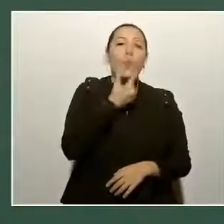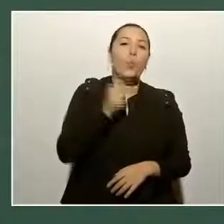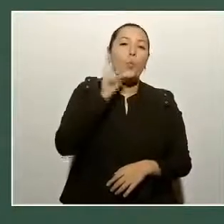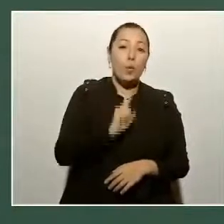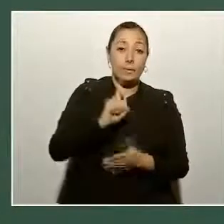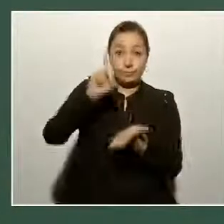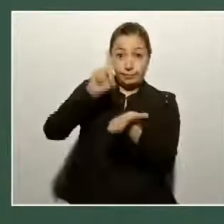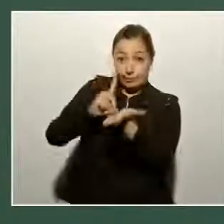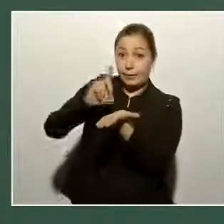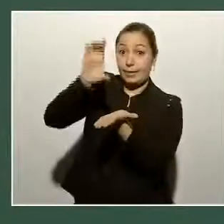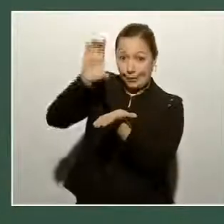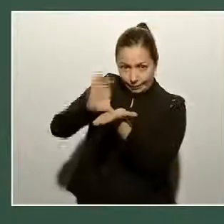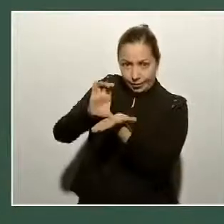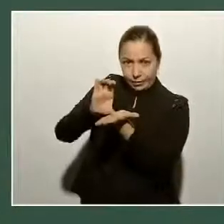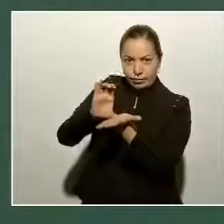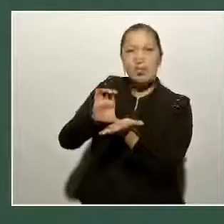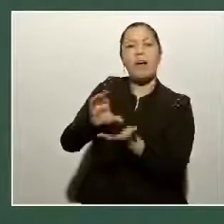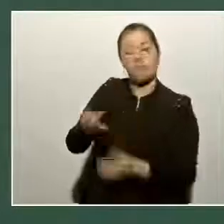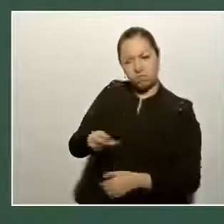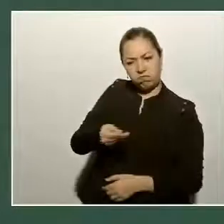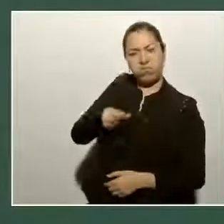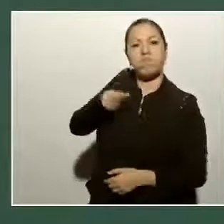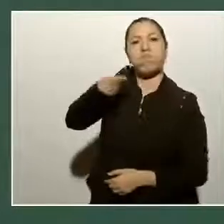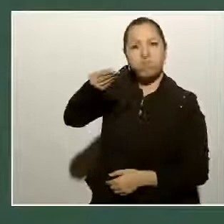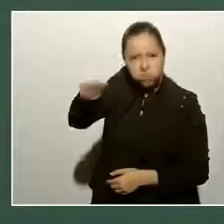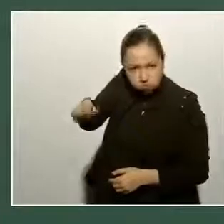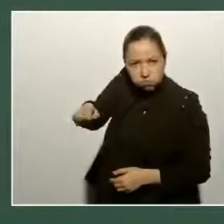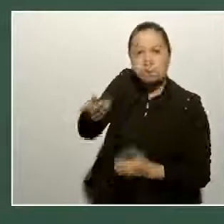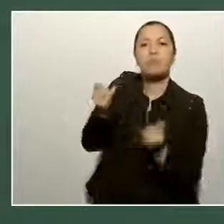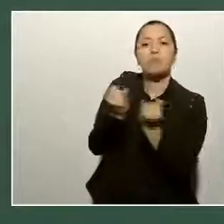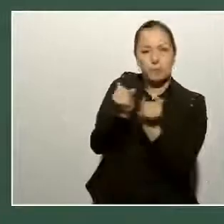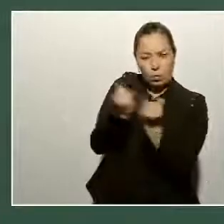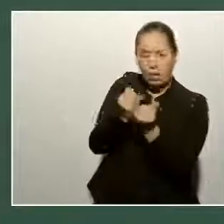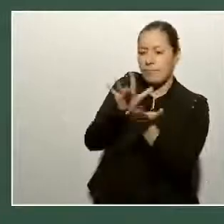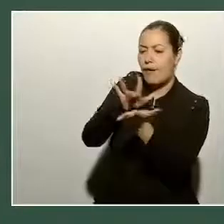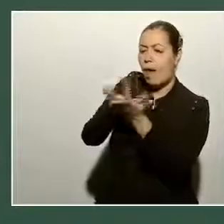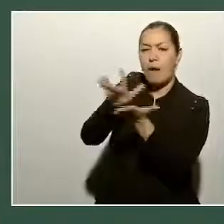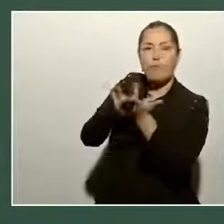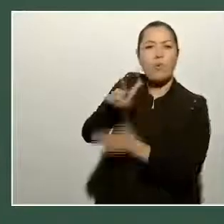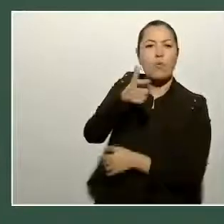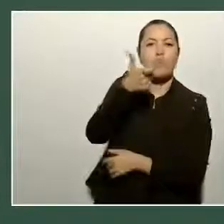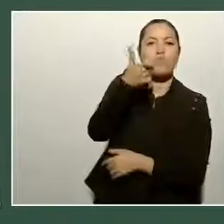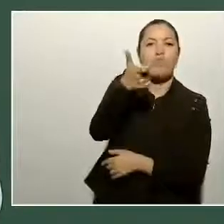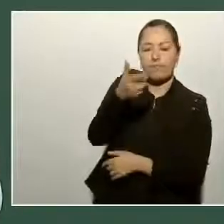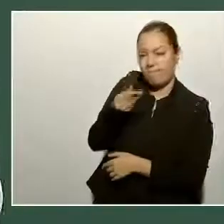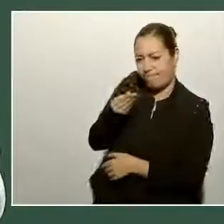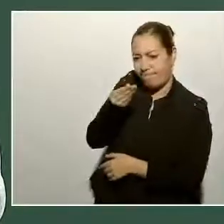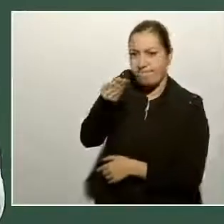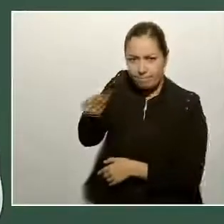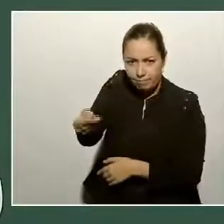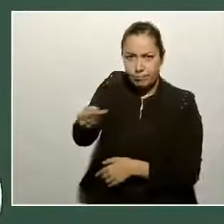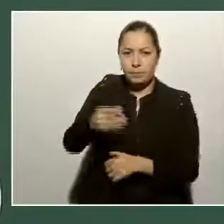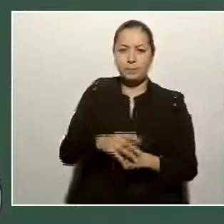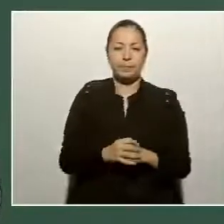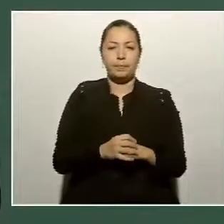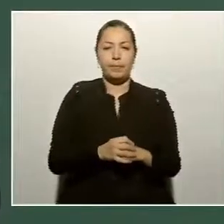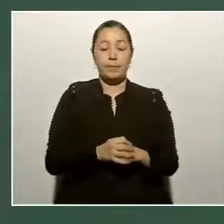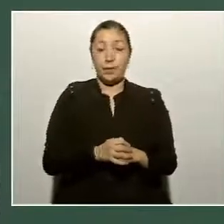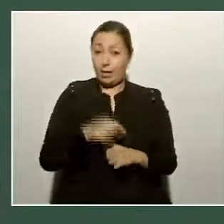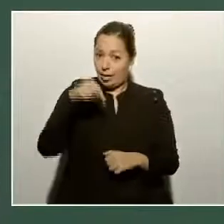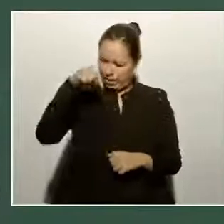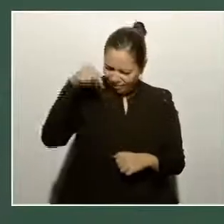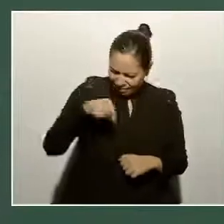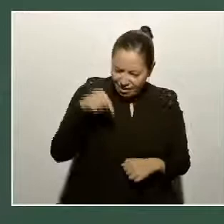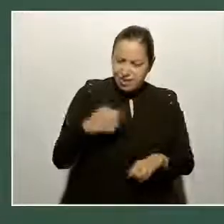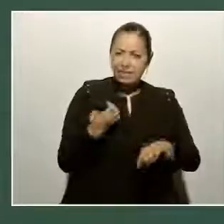discapacidad reciben una pensión. Aquí en